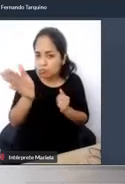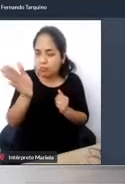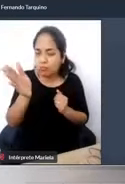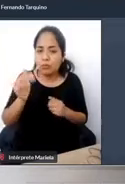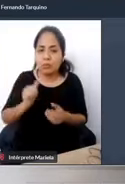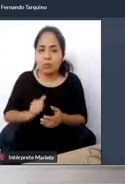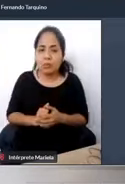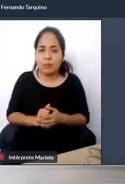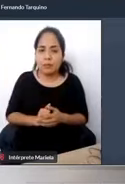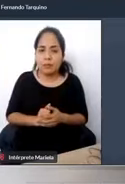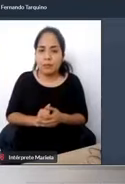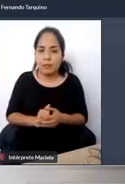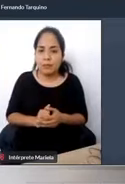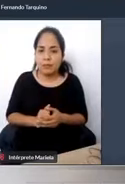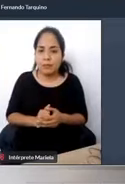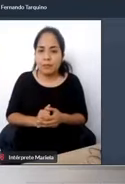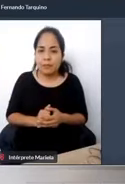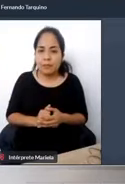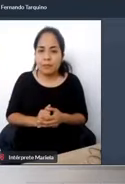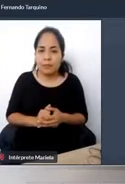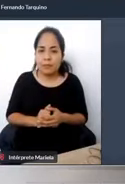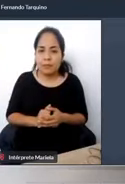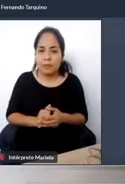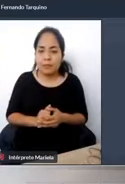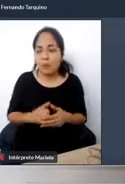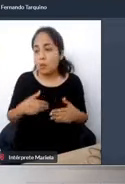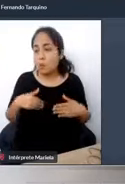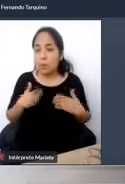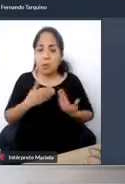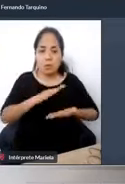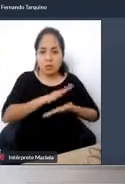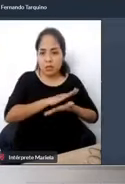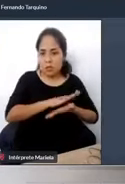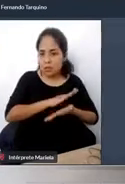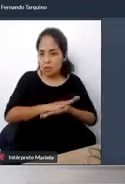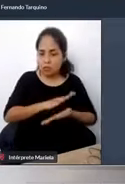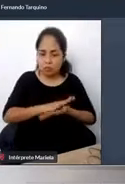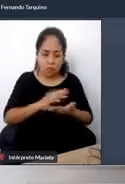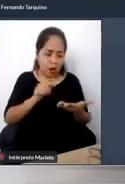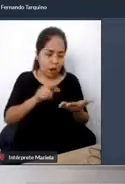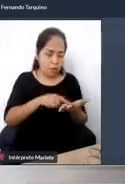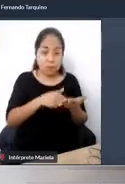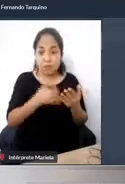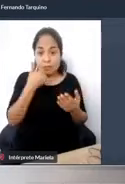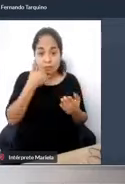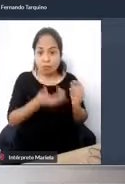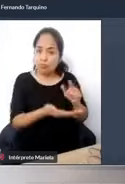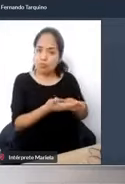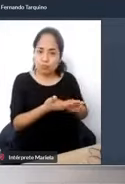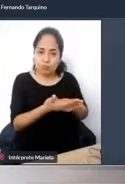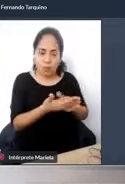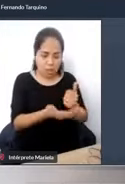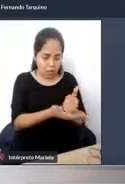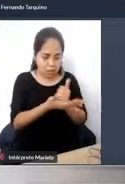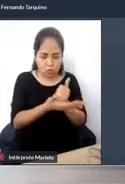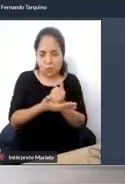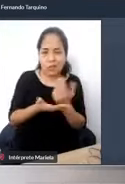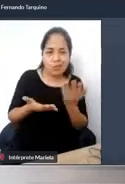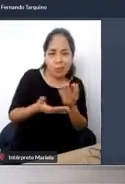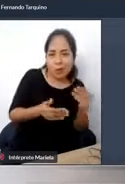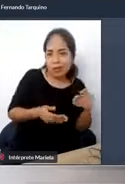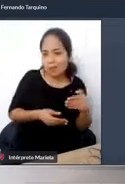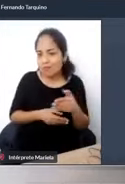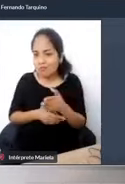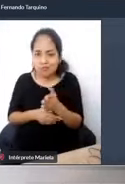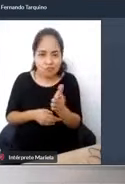de manera segura las intersecciones mediante aplicaciones de tecnología y está en rojo